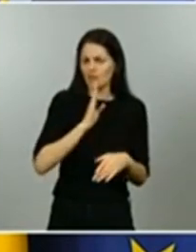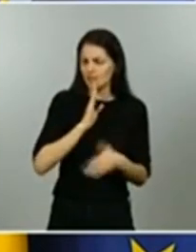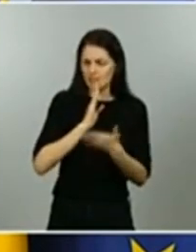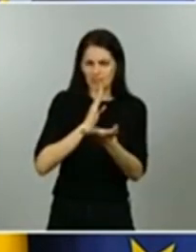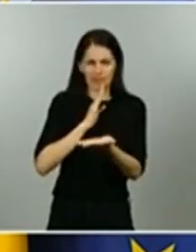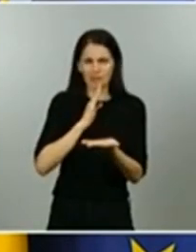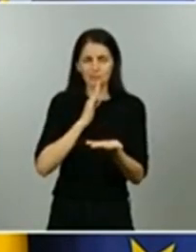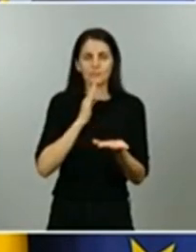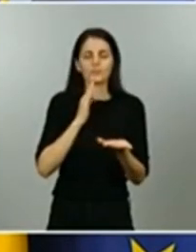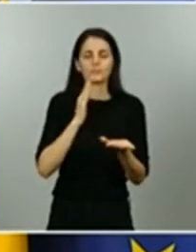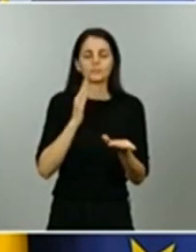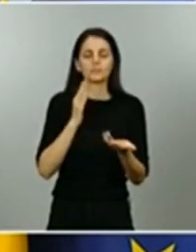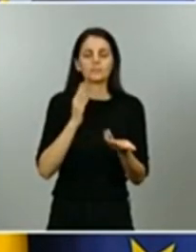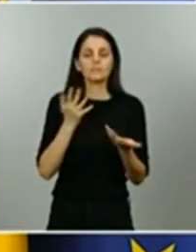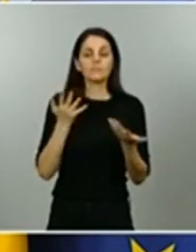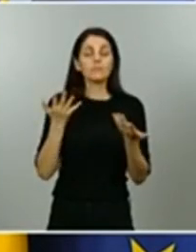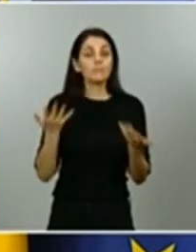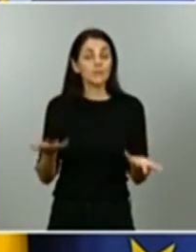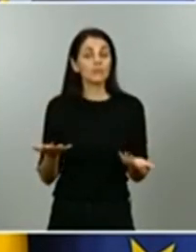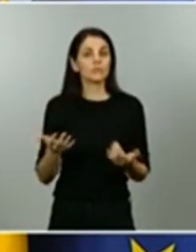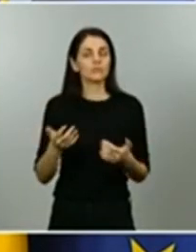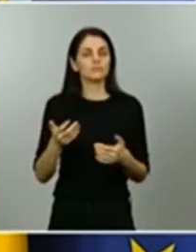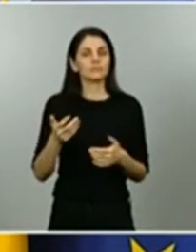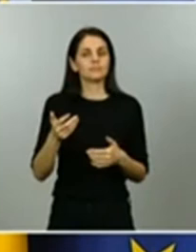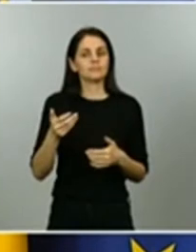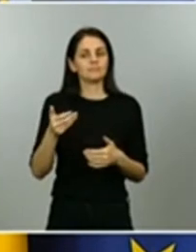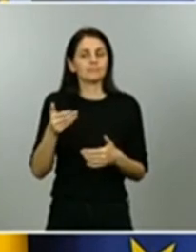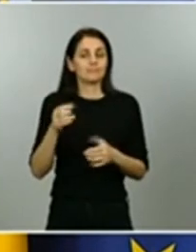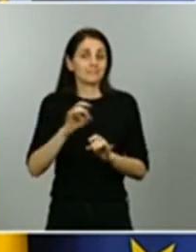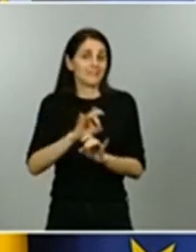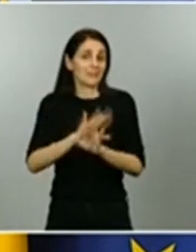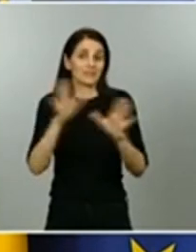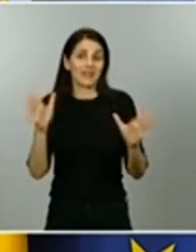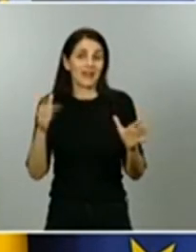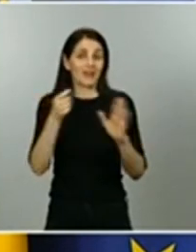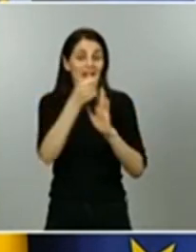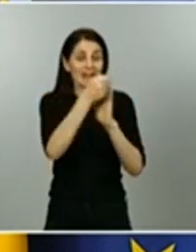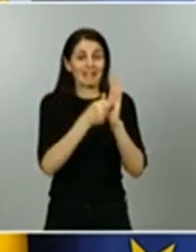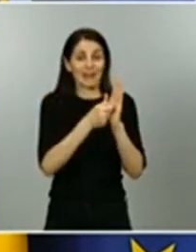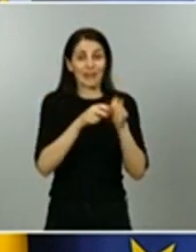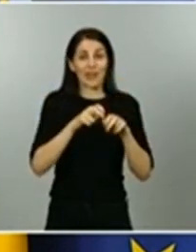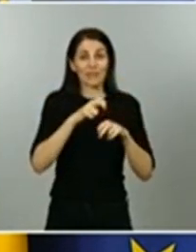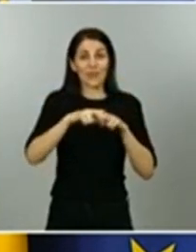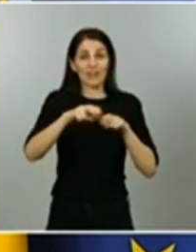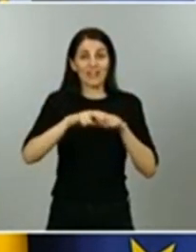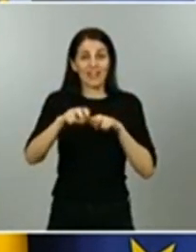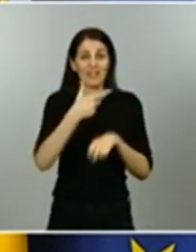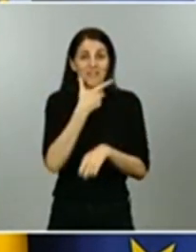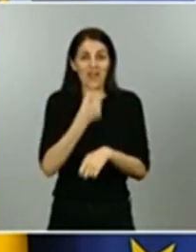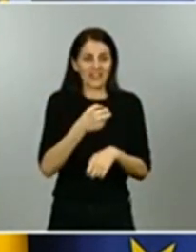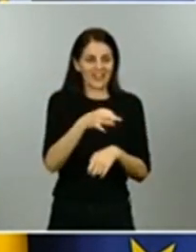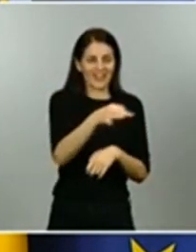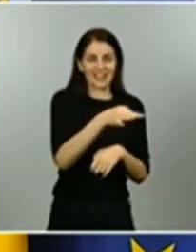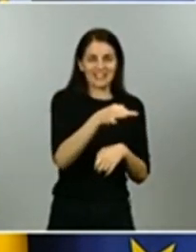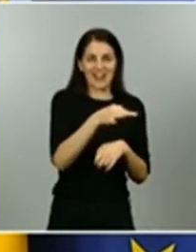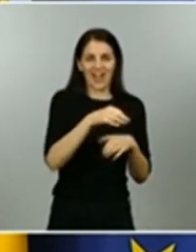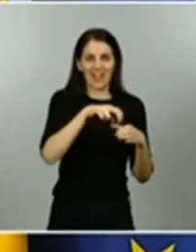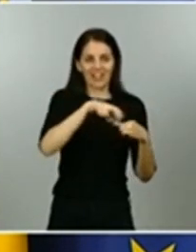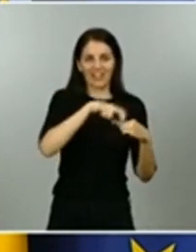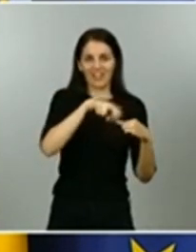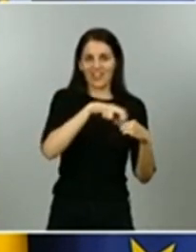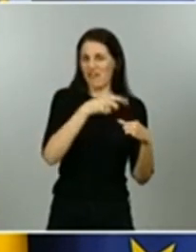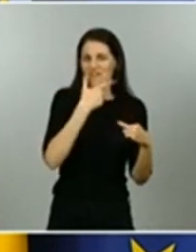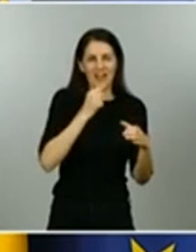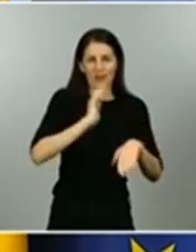por lo tanto mucho más fácil es cumplir con ese criterio en una isla que en un territorio peninsular pero desde luego no es uno de los